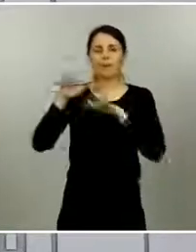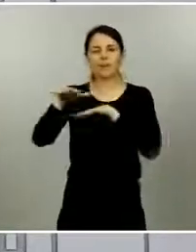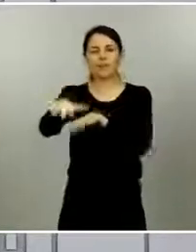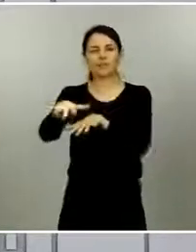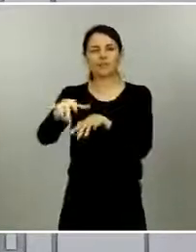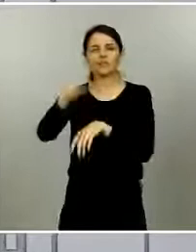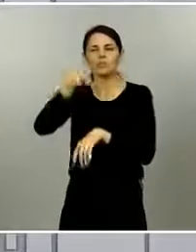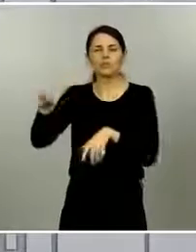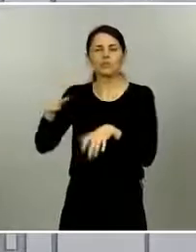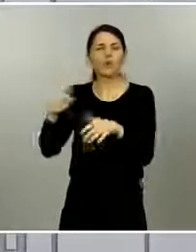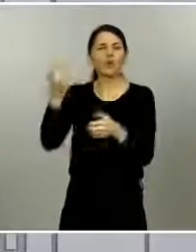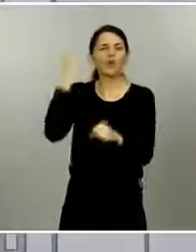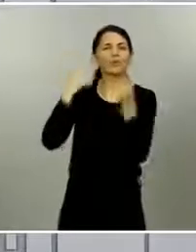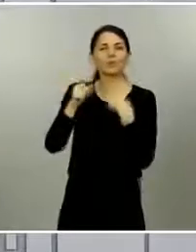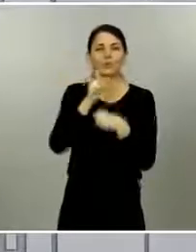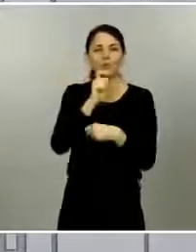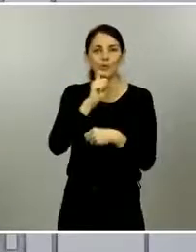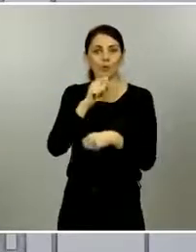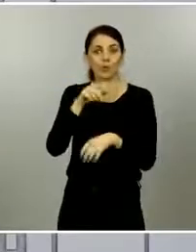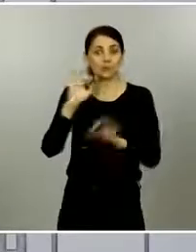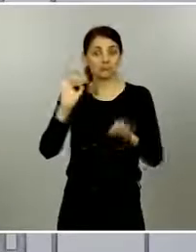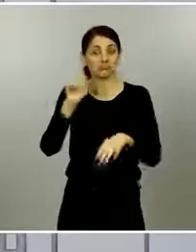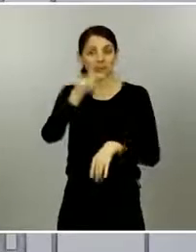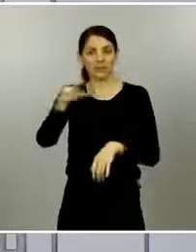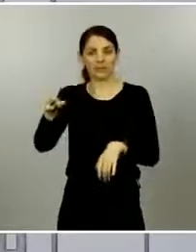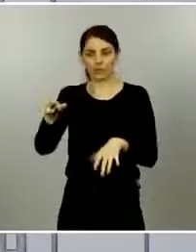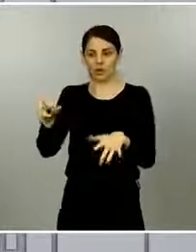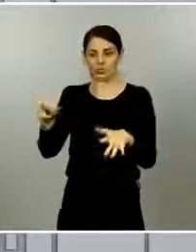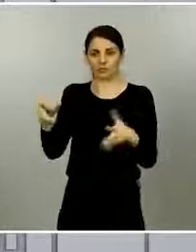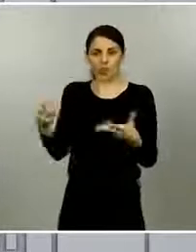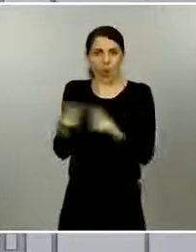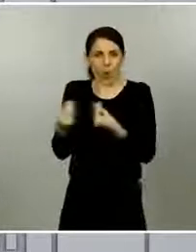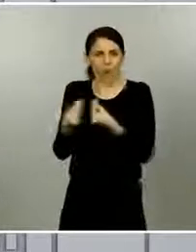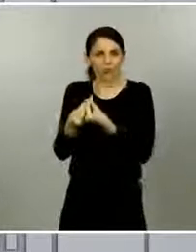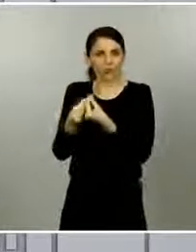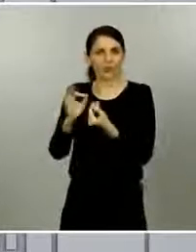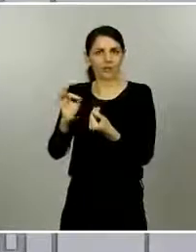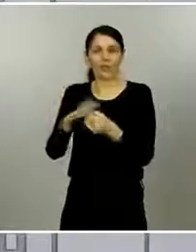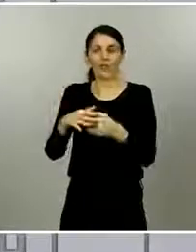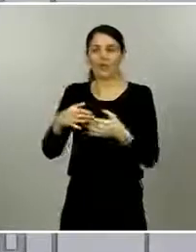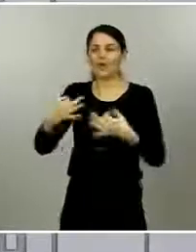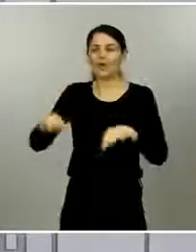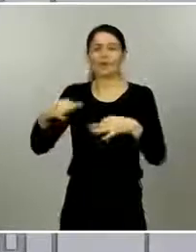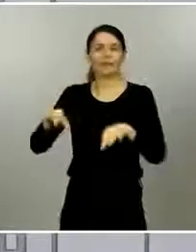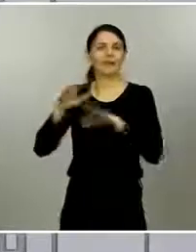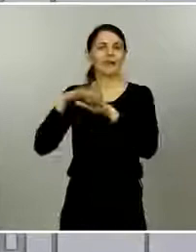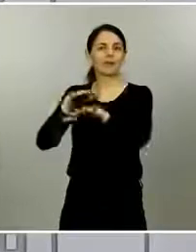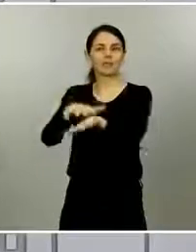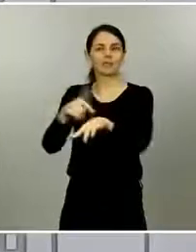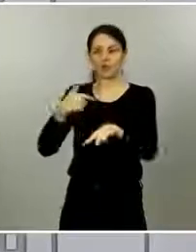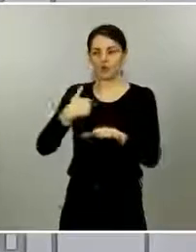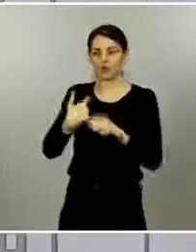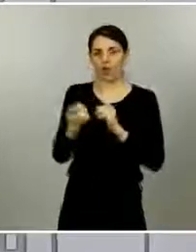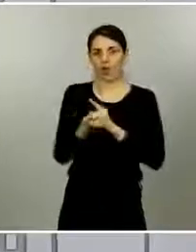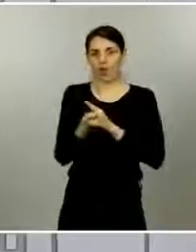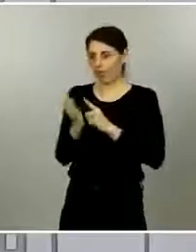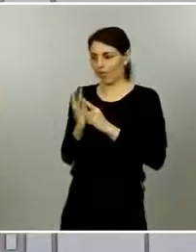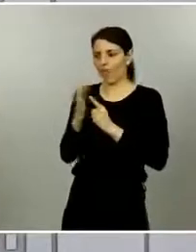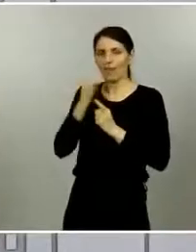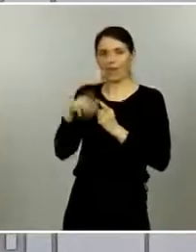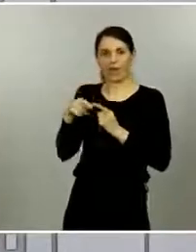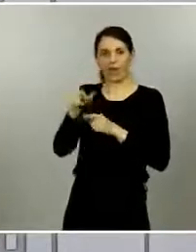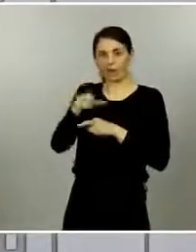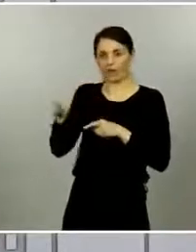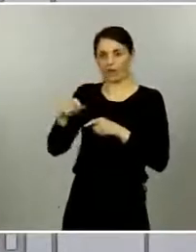junta pero la gente se junta con su entorno habitual en muchas ocasiones no siempre y eso obviamente